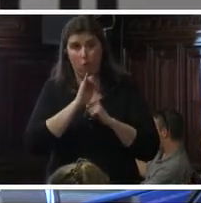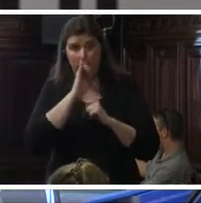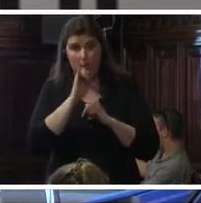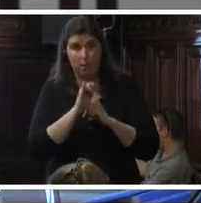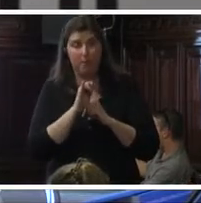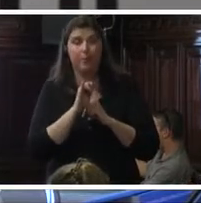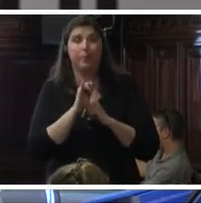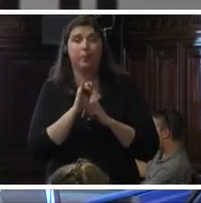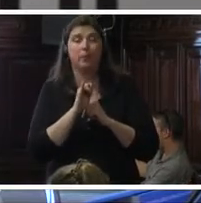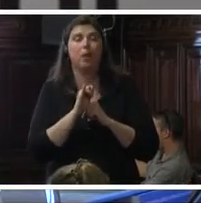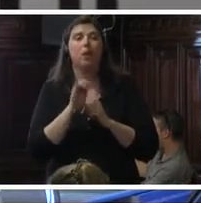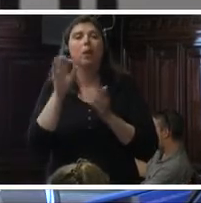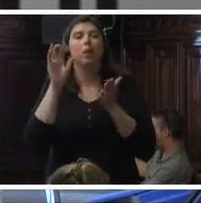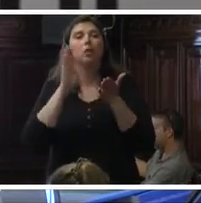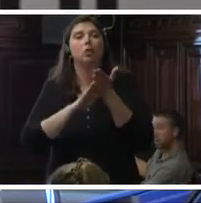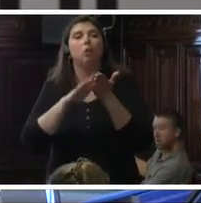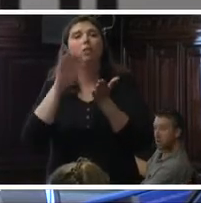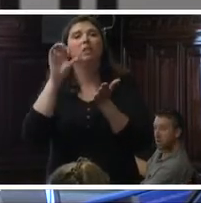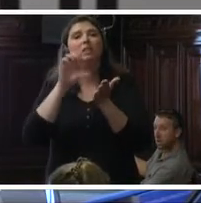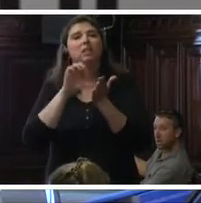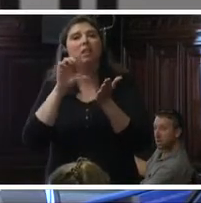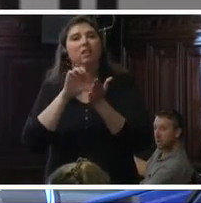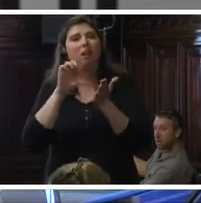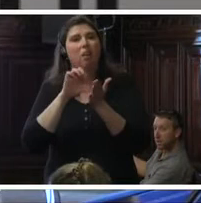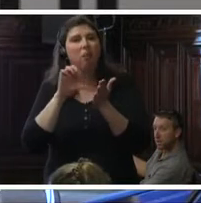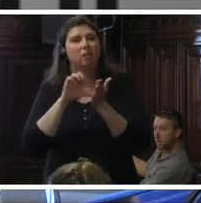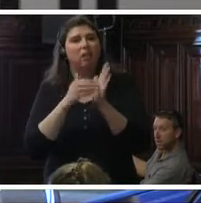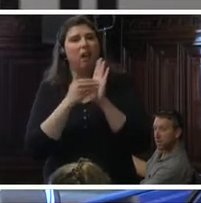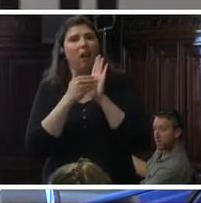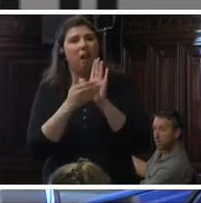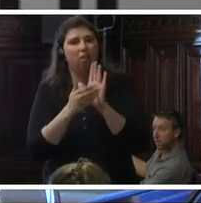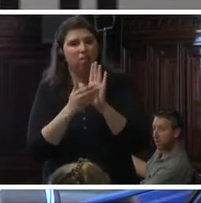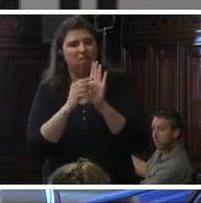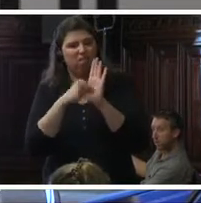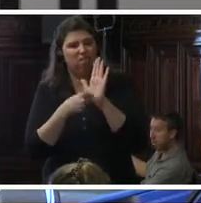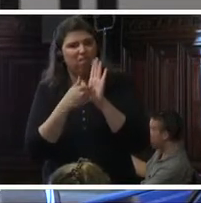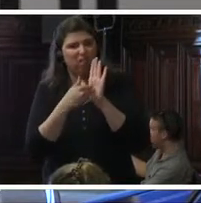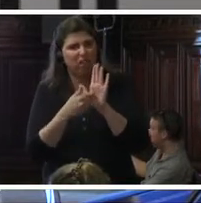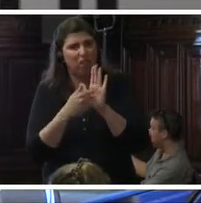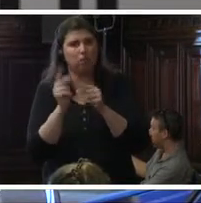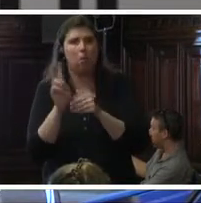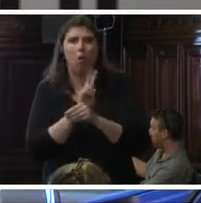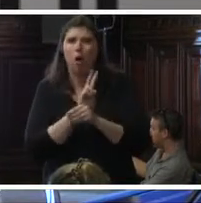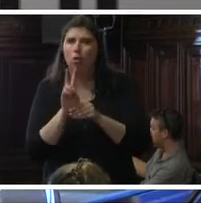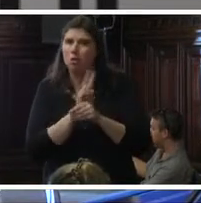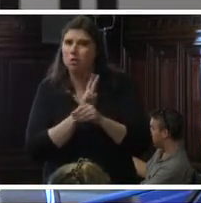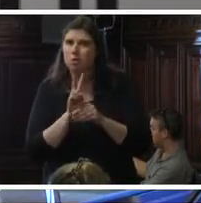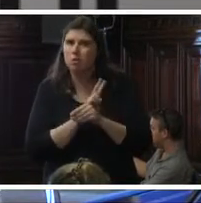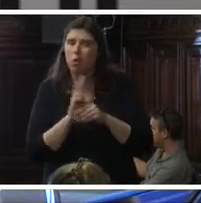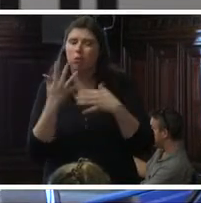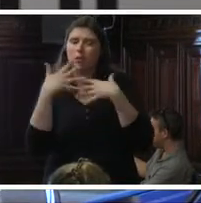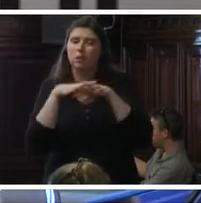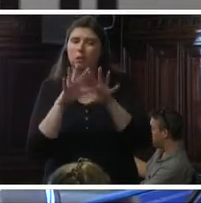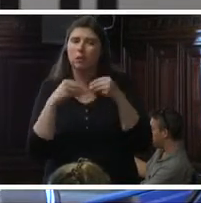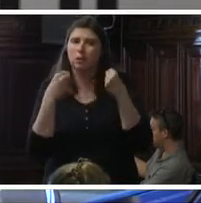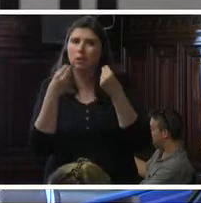los sistemas de garantías para la protección integral de los